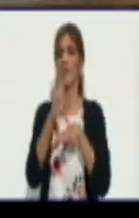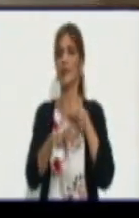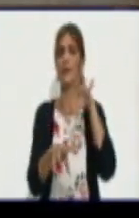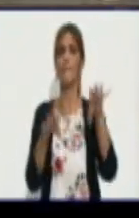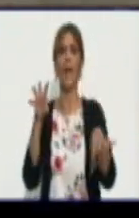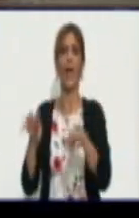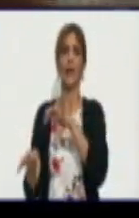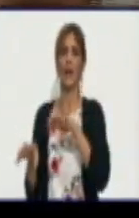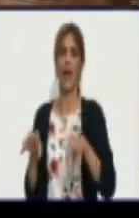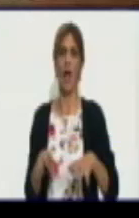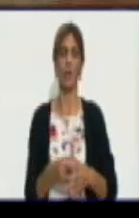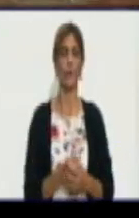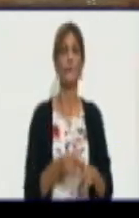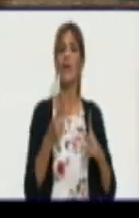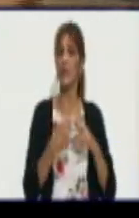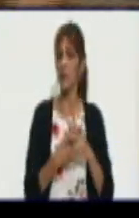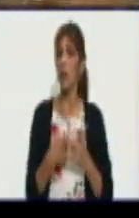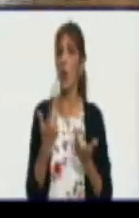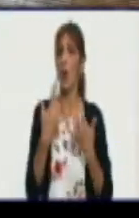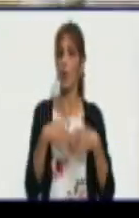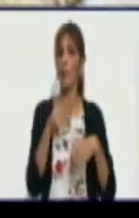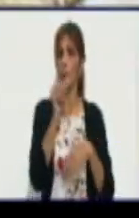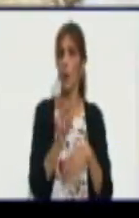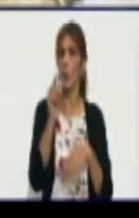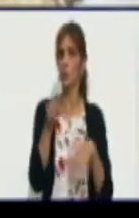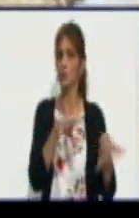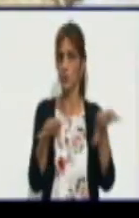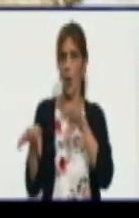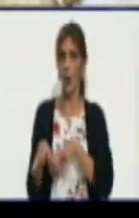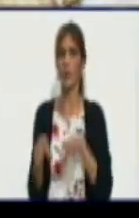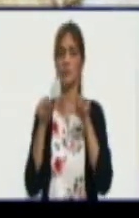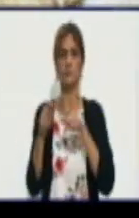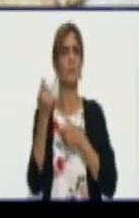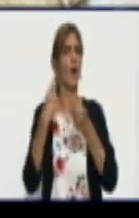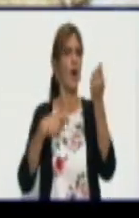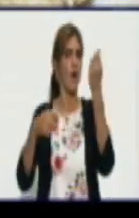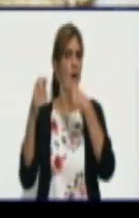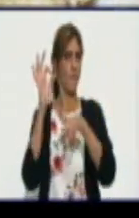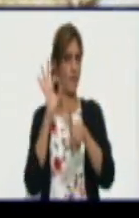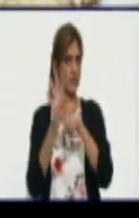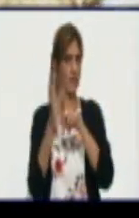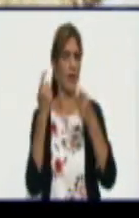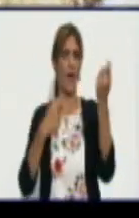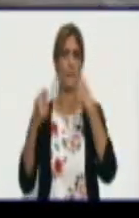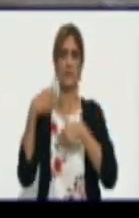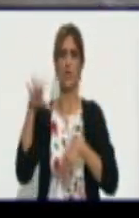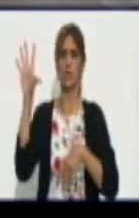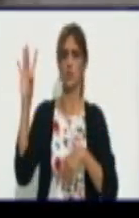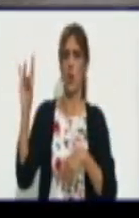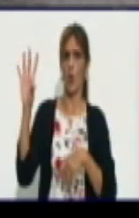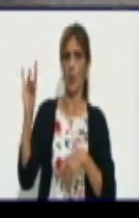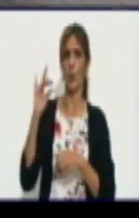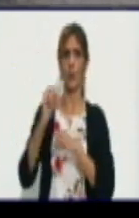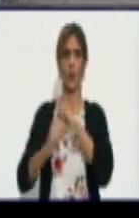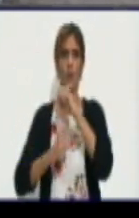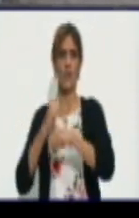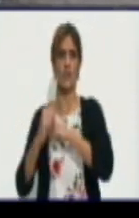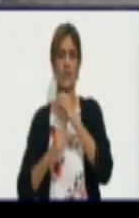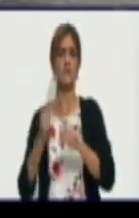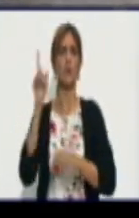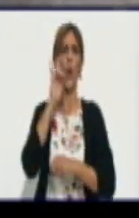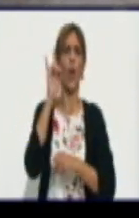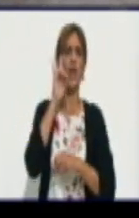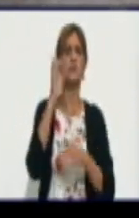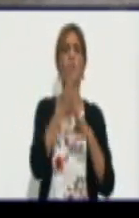Y los productores nuestros van a empezar a vender queso, yogur, leche fresca en los